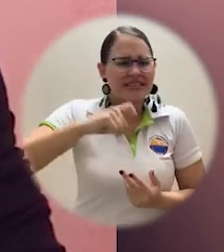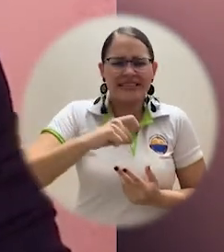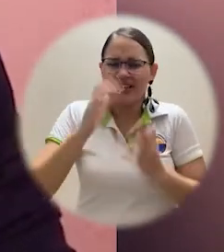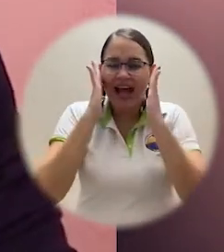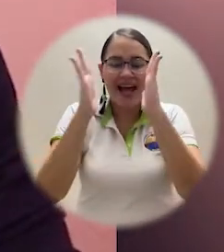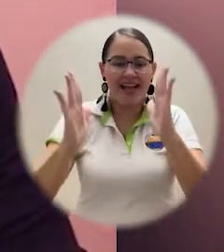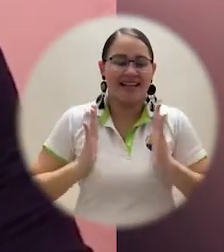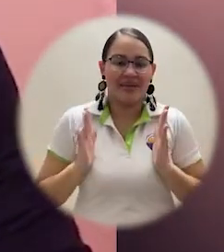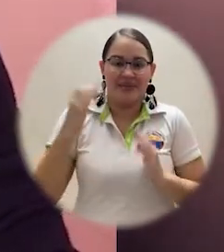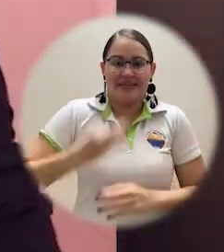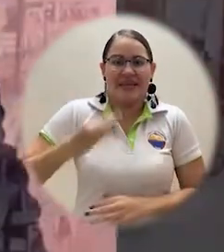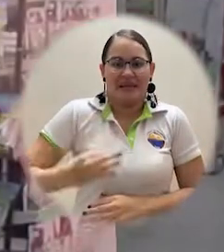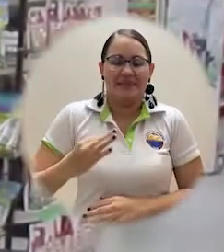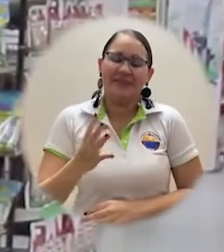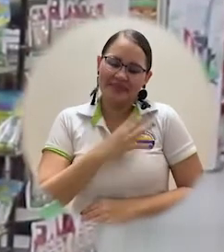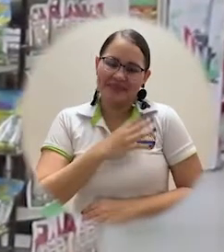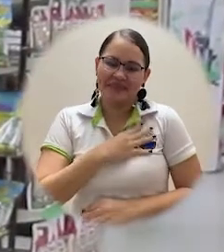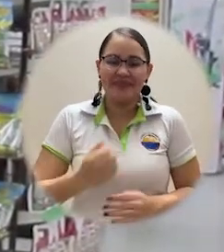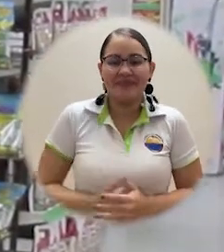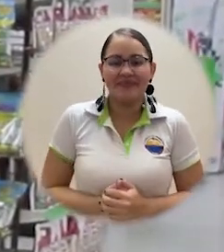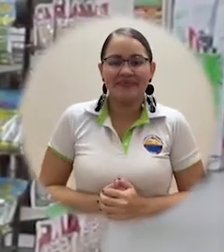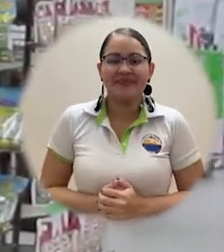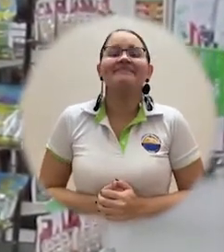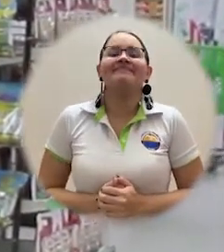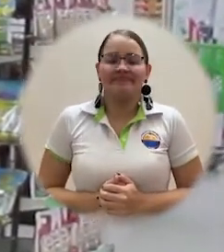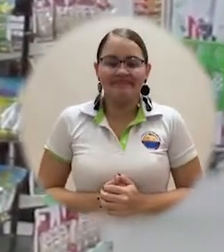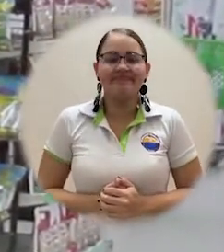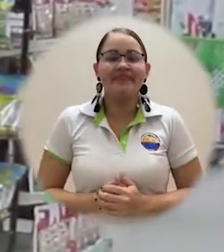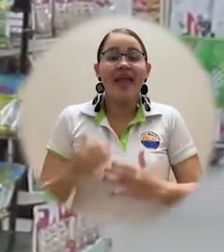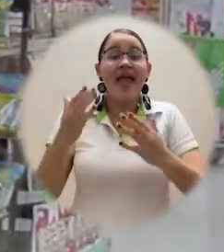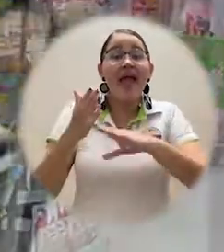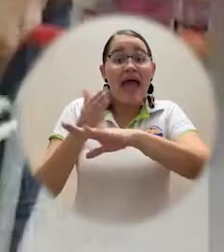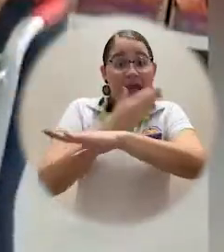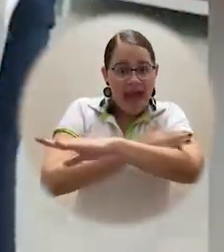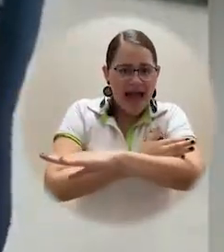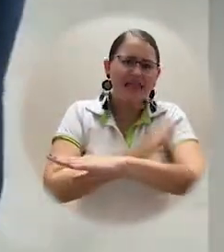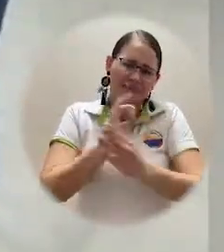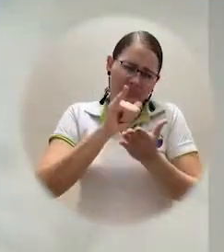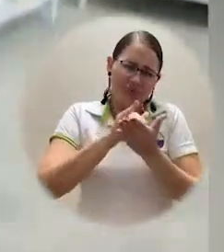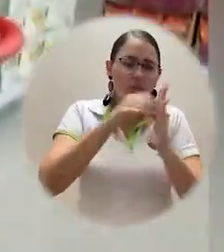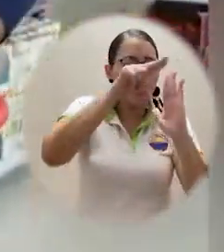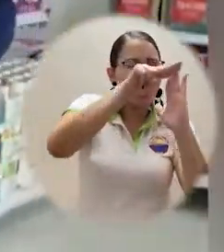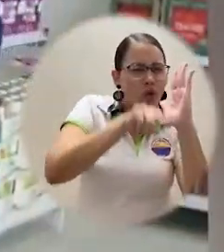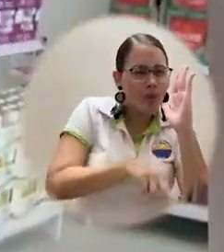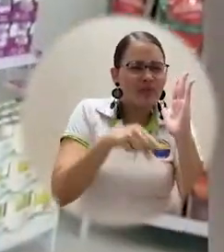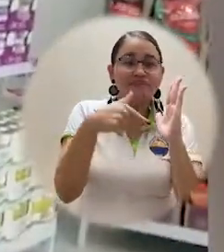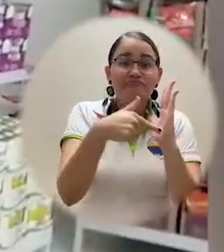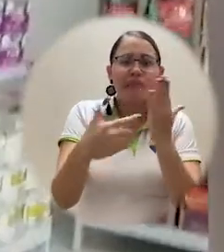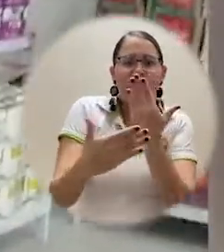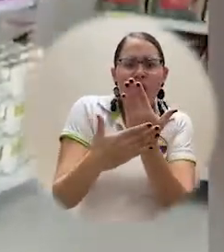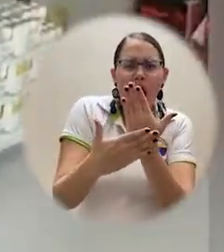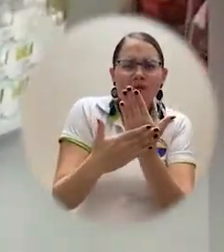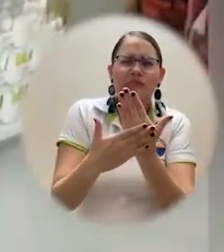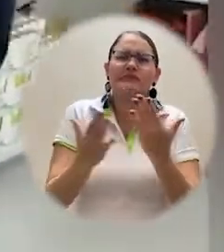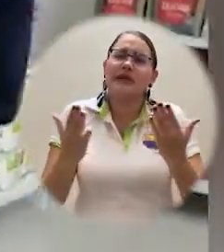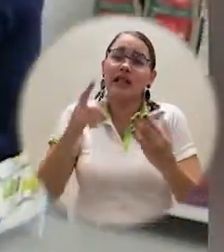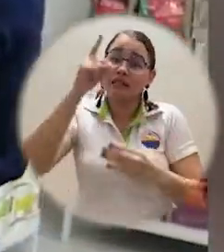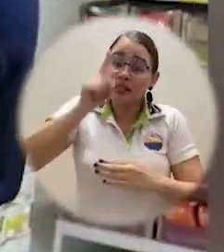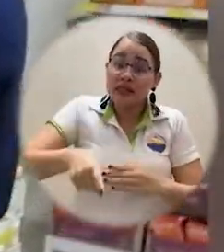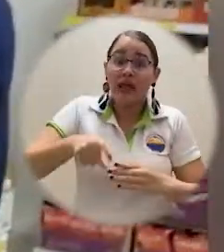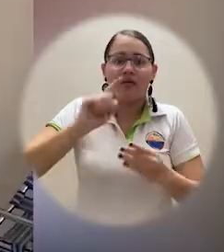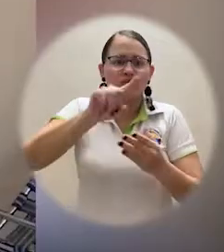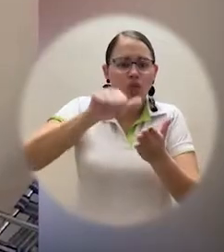nosotros en esta época. Cumpliendo con lo determinado por la normatividad en relación al pico y placa y con todos los